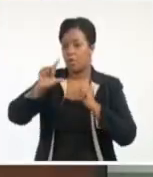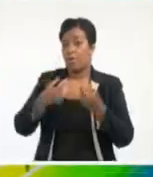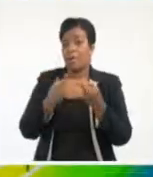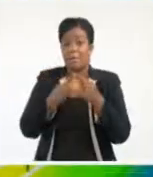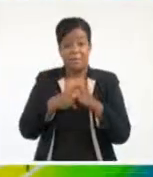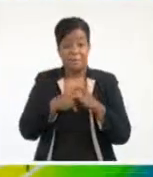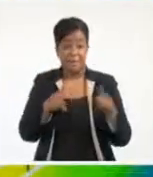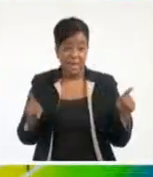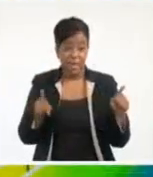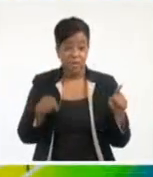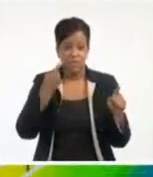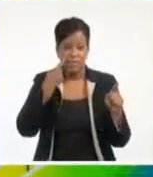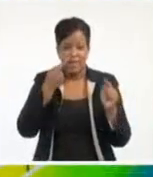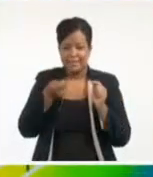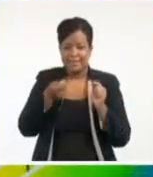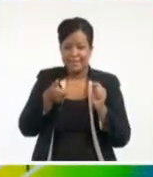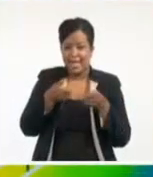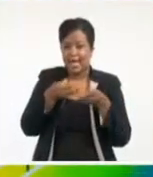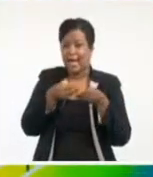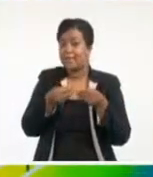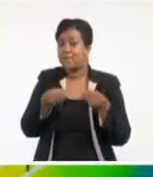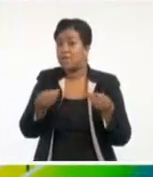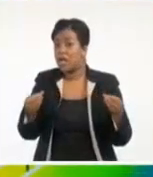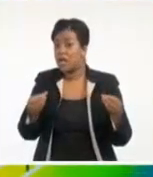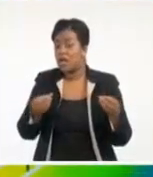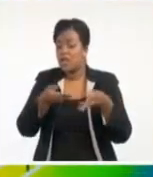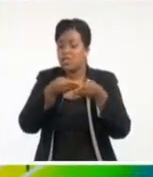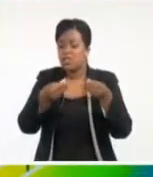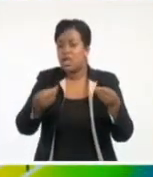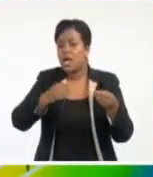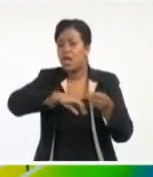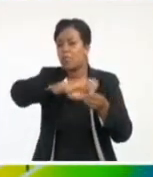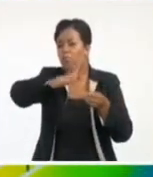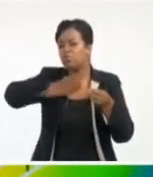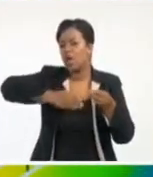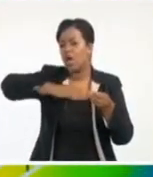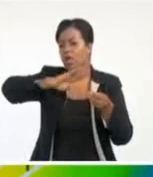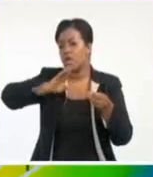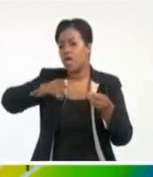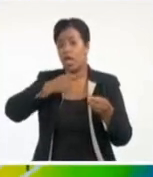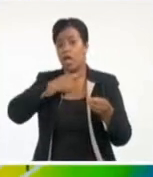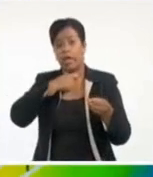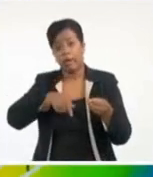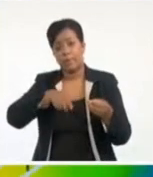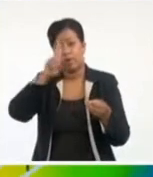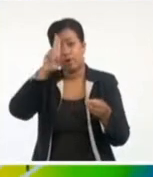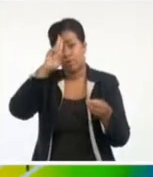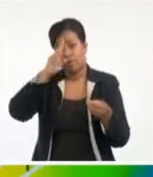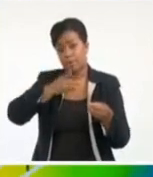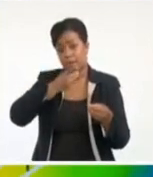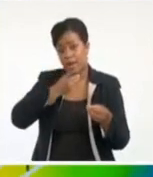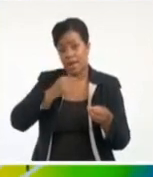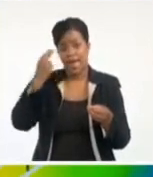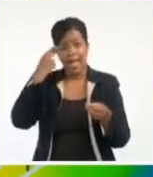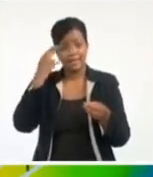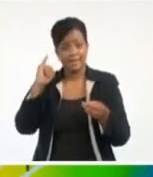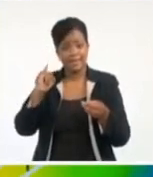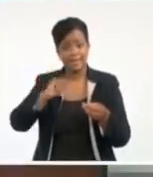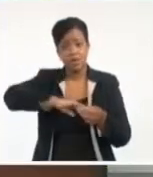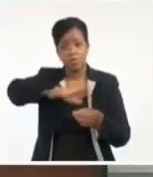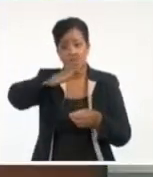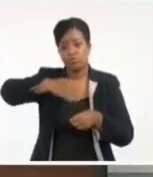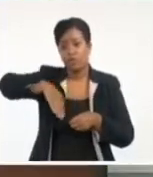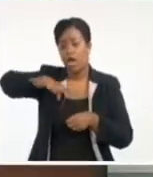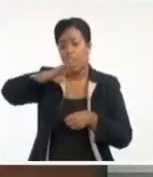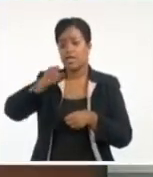muy cerca de tierra, de tierra montañosa. República Dominicana, Haití, las montañas del sur oriental, las montañas de